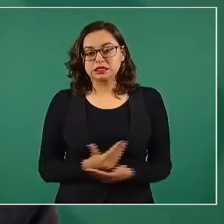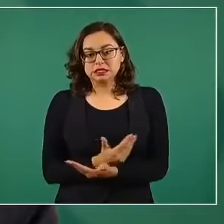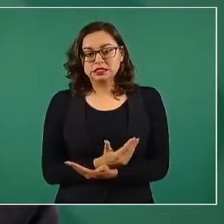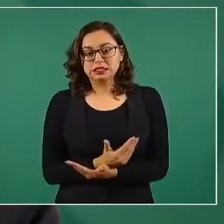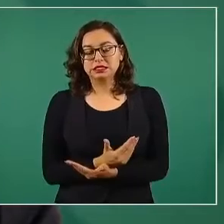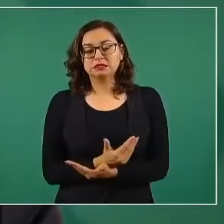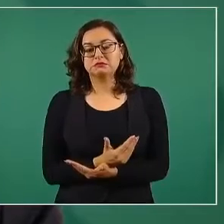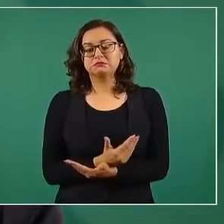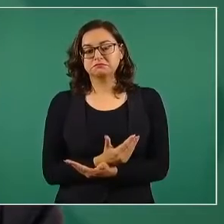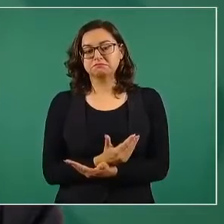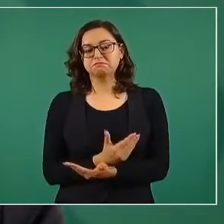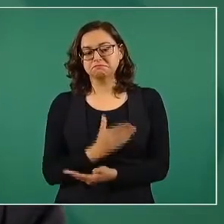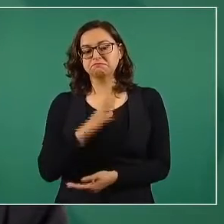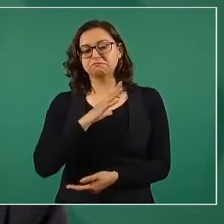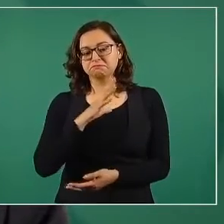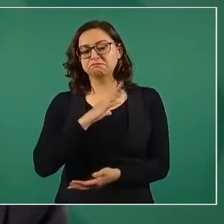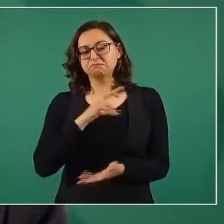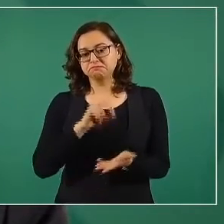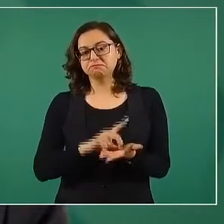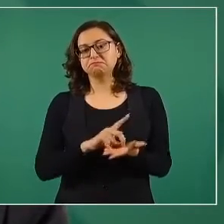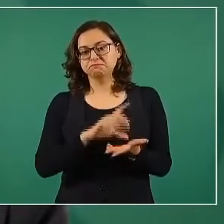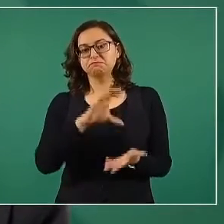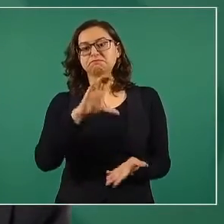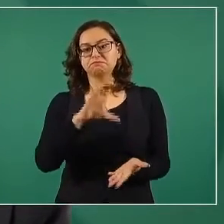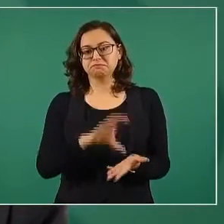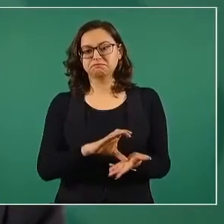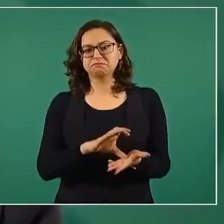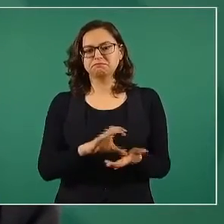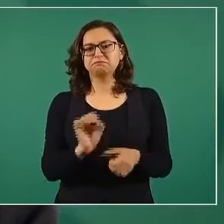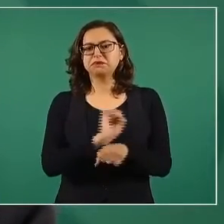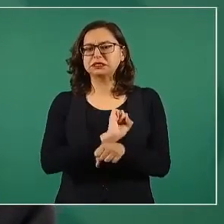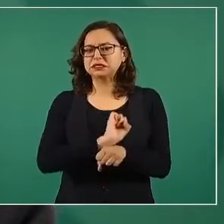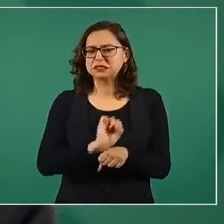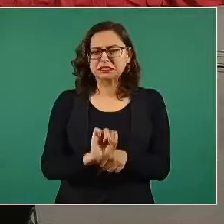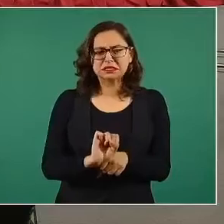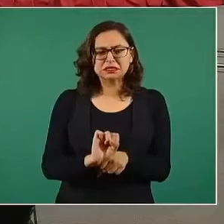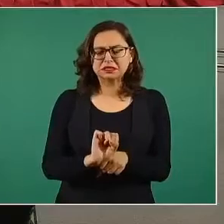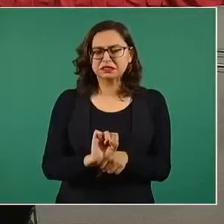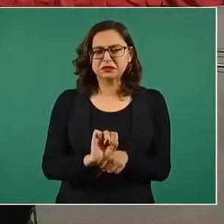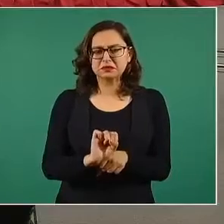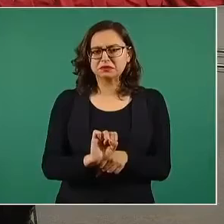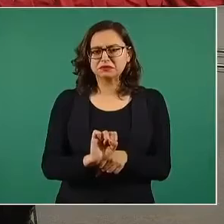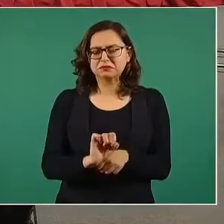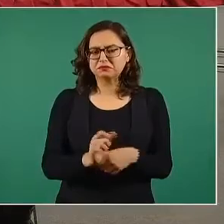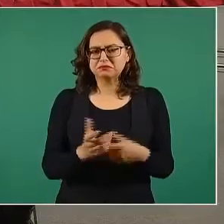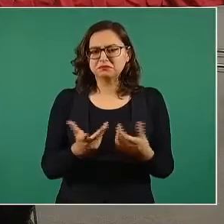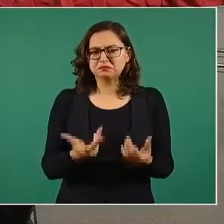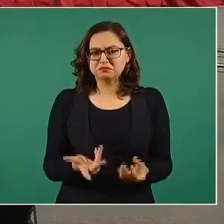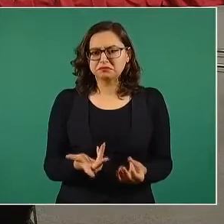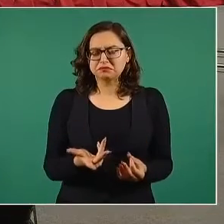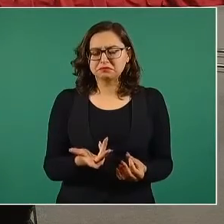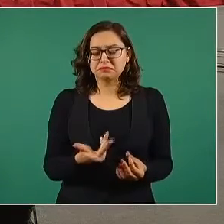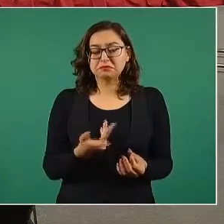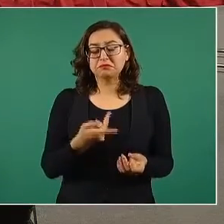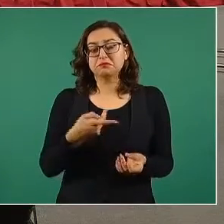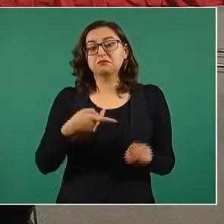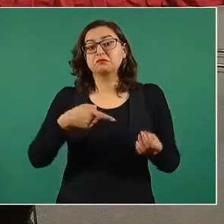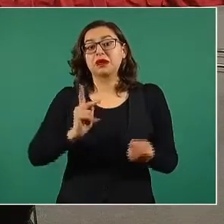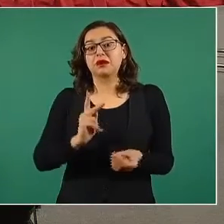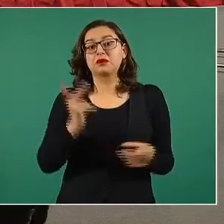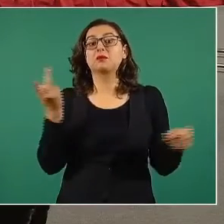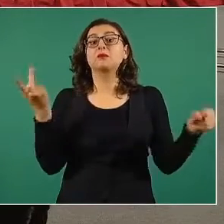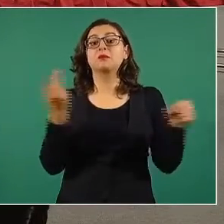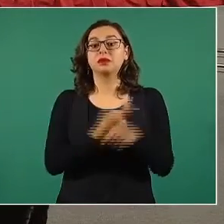una discapacidad menor y como no son tratados porque